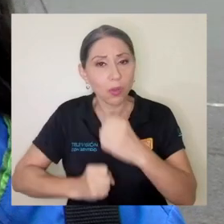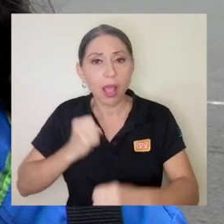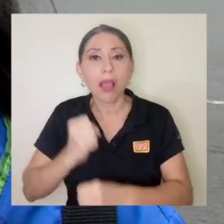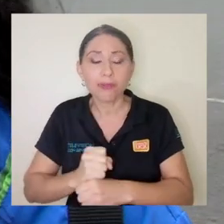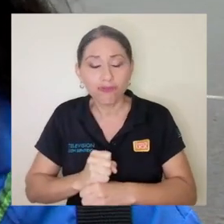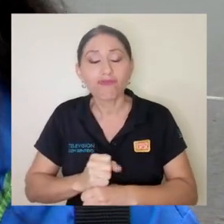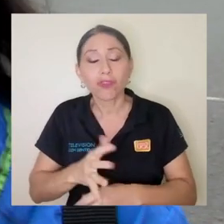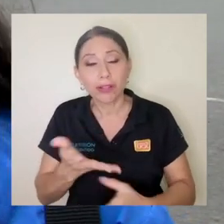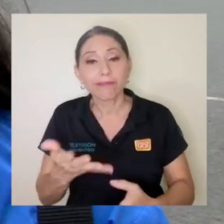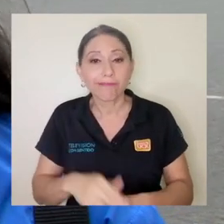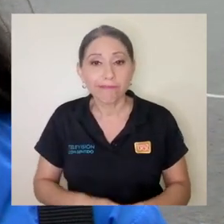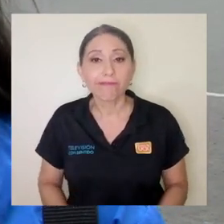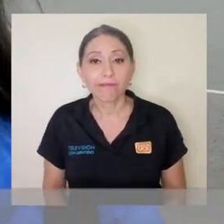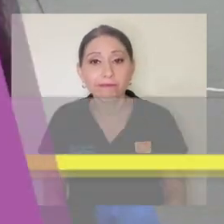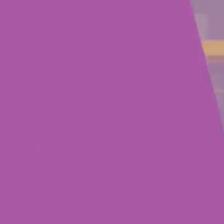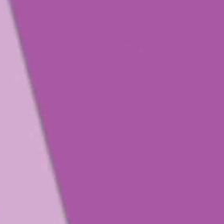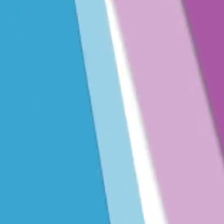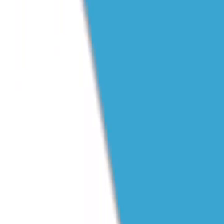Entonces, por ahí va.